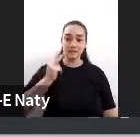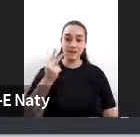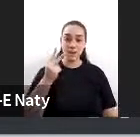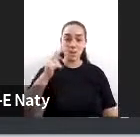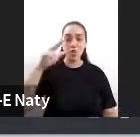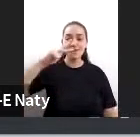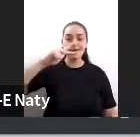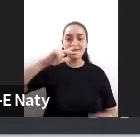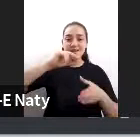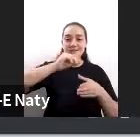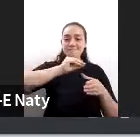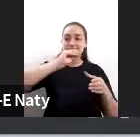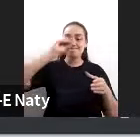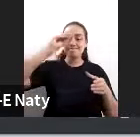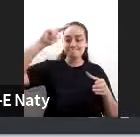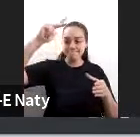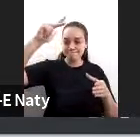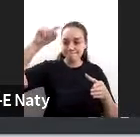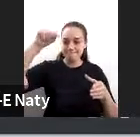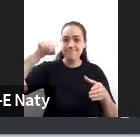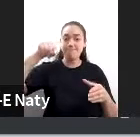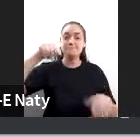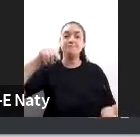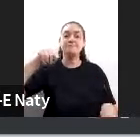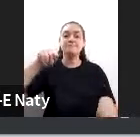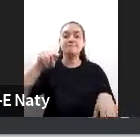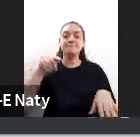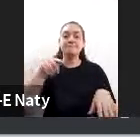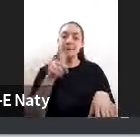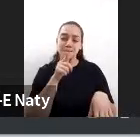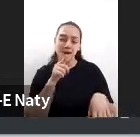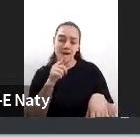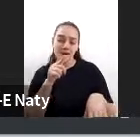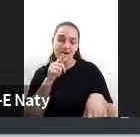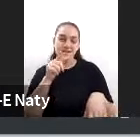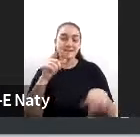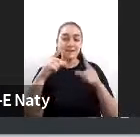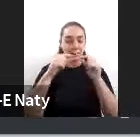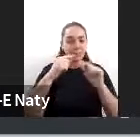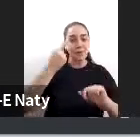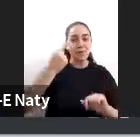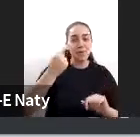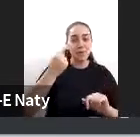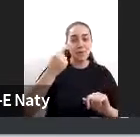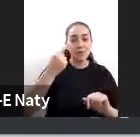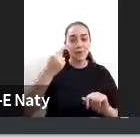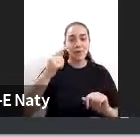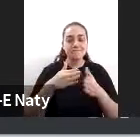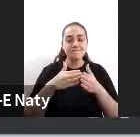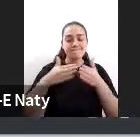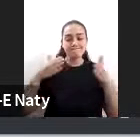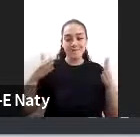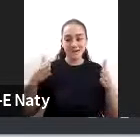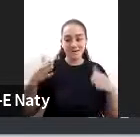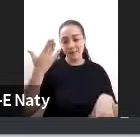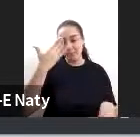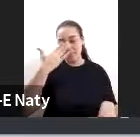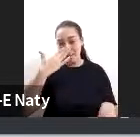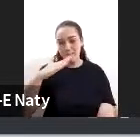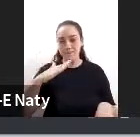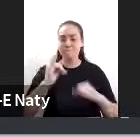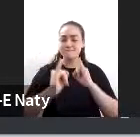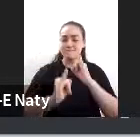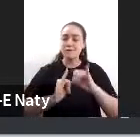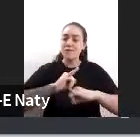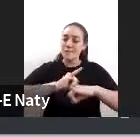plataforma similar al ARSAT-1 pero con otras bandas de frecuencia después podemos ampliar un poco más esa esa información